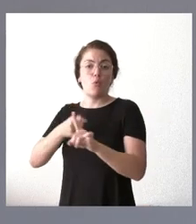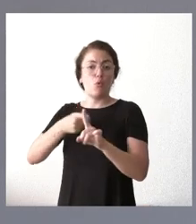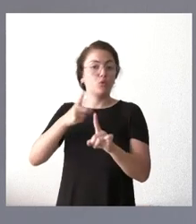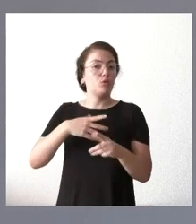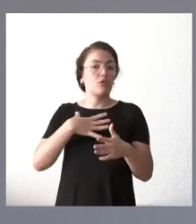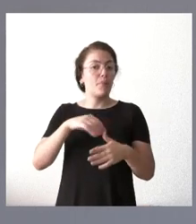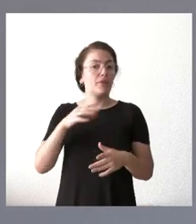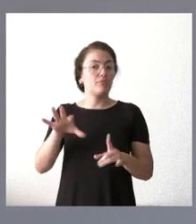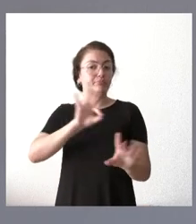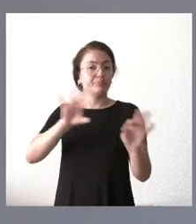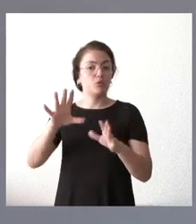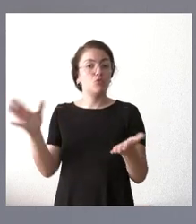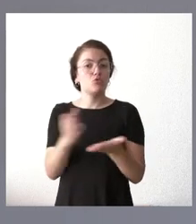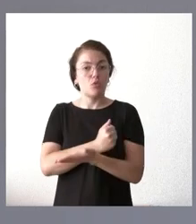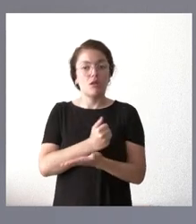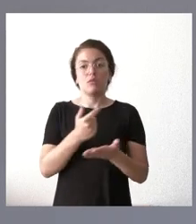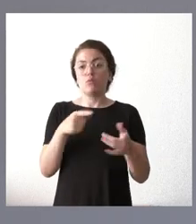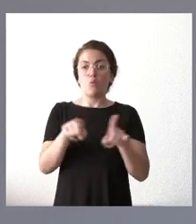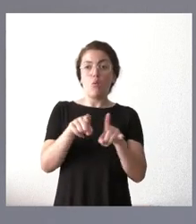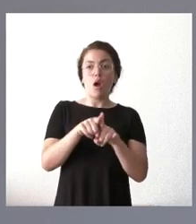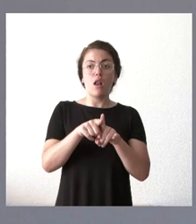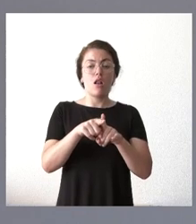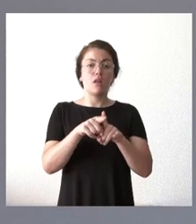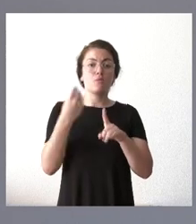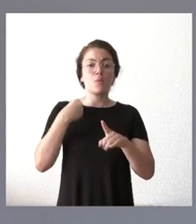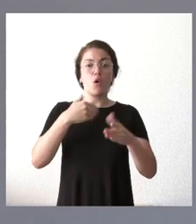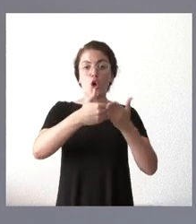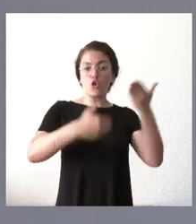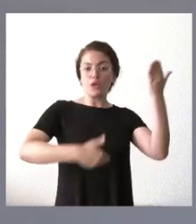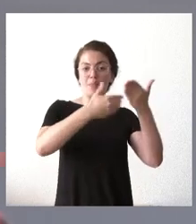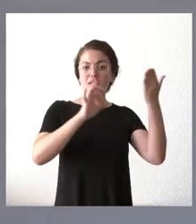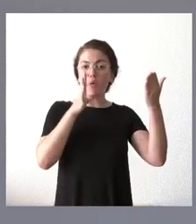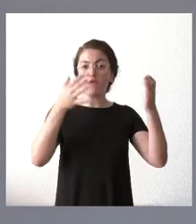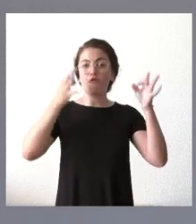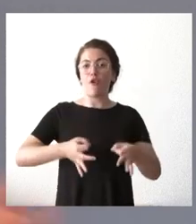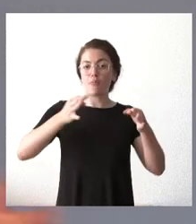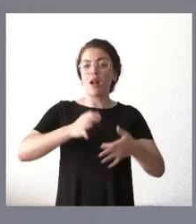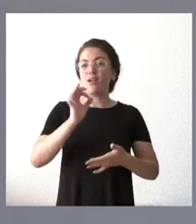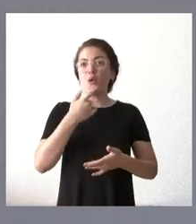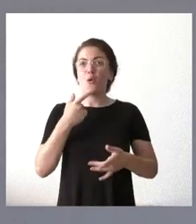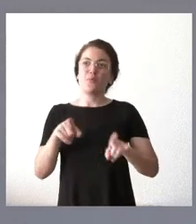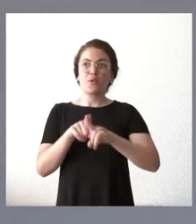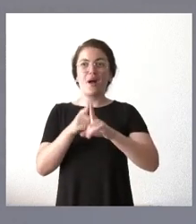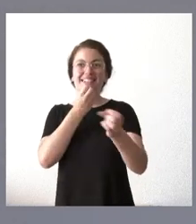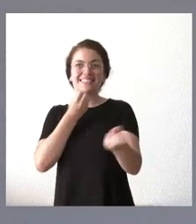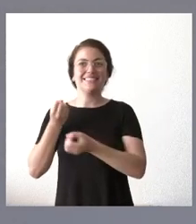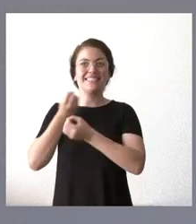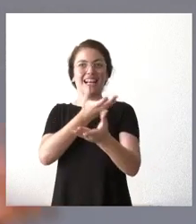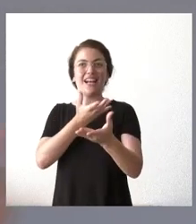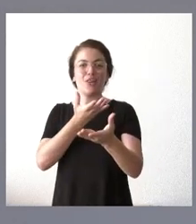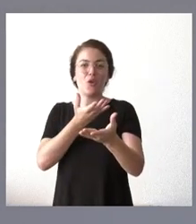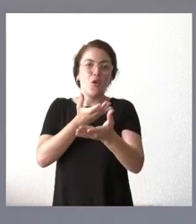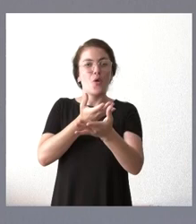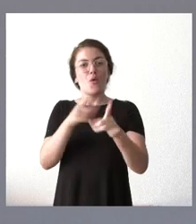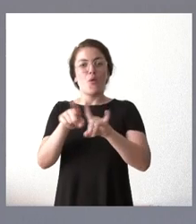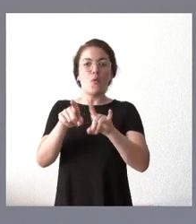digamos, habituales o formales de lo que son las notas de prensa hasta lo que puedan ser las declaraciones públicas más o